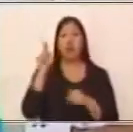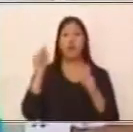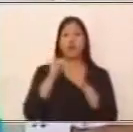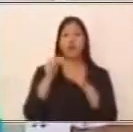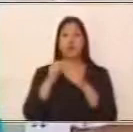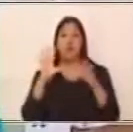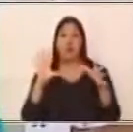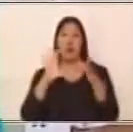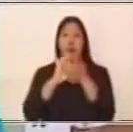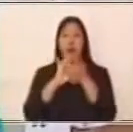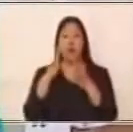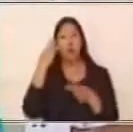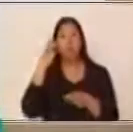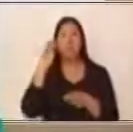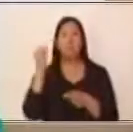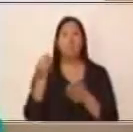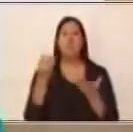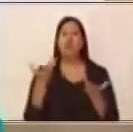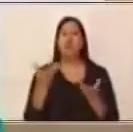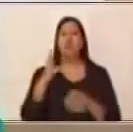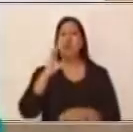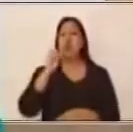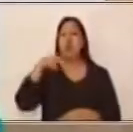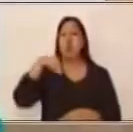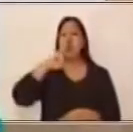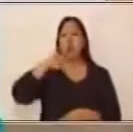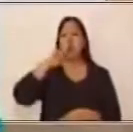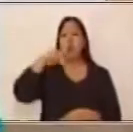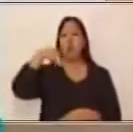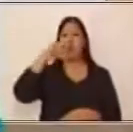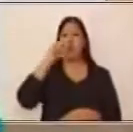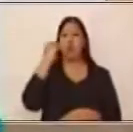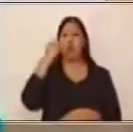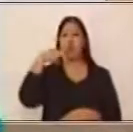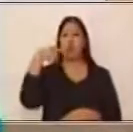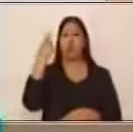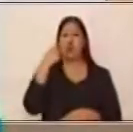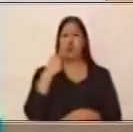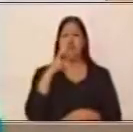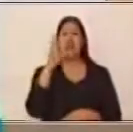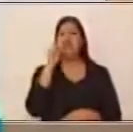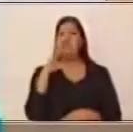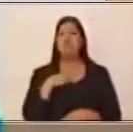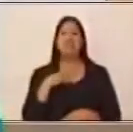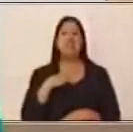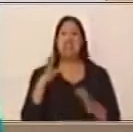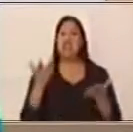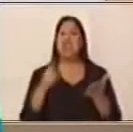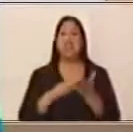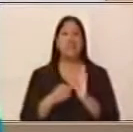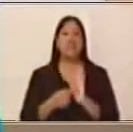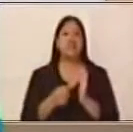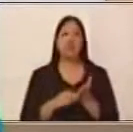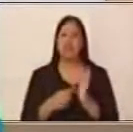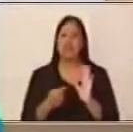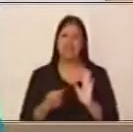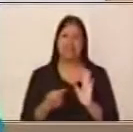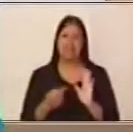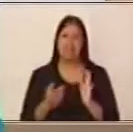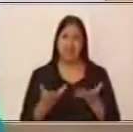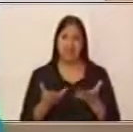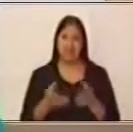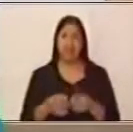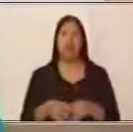las conjunciones son palabras vacías de contenido significativo. O sea, que como tal, las palabras o las